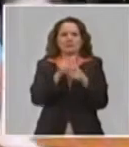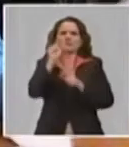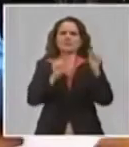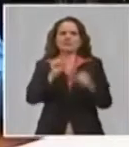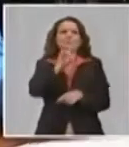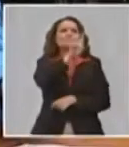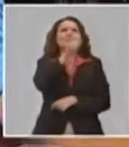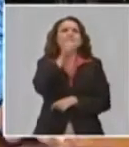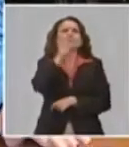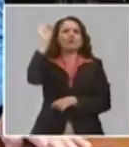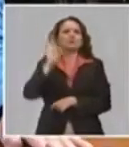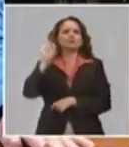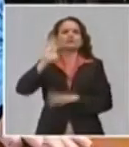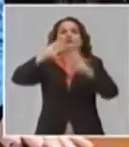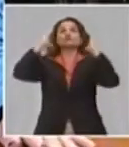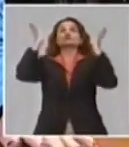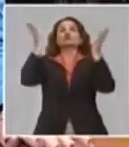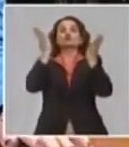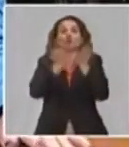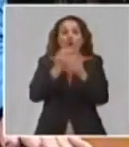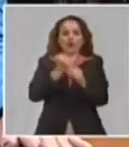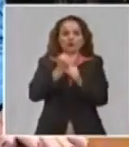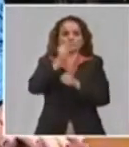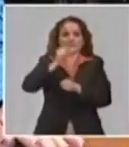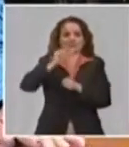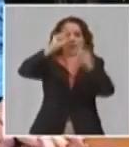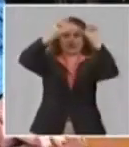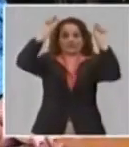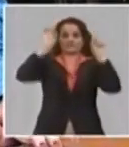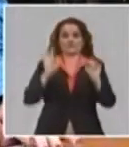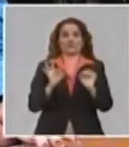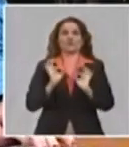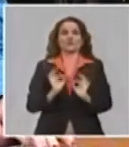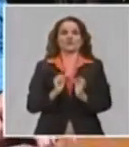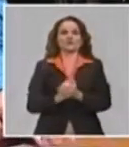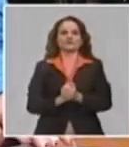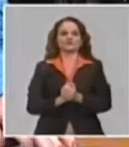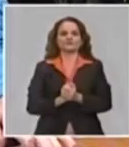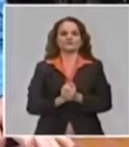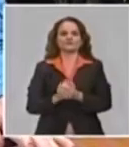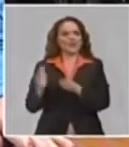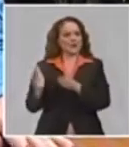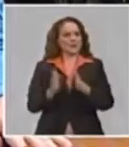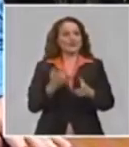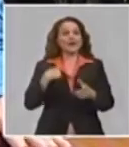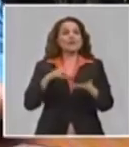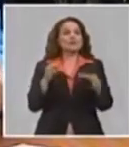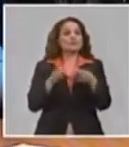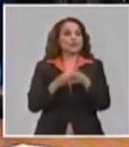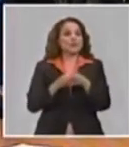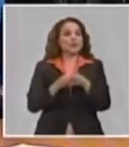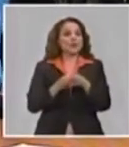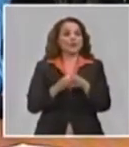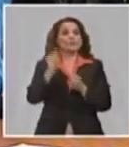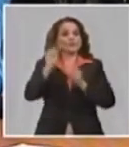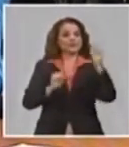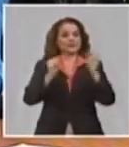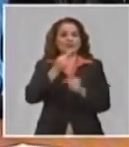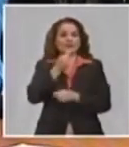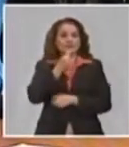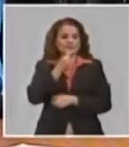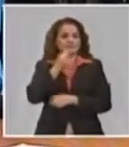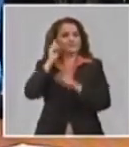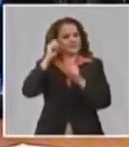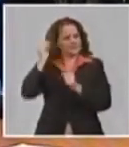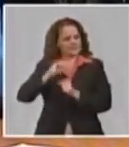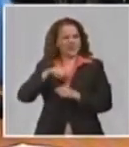tenemos que seguir insistiendo. Hay un grupo de adultos mayores que recordamos es la medida que se adoptó para aquellos